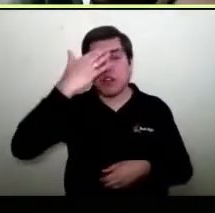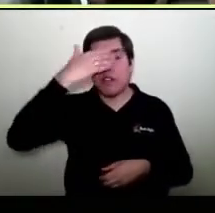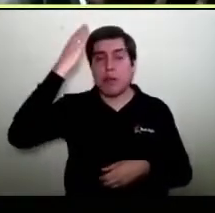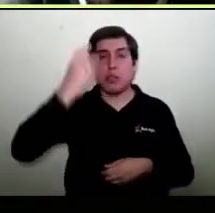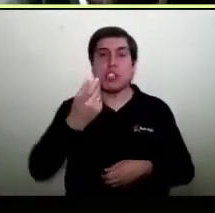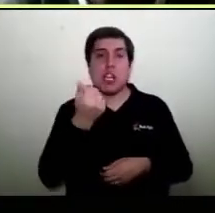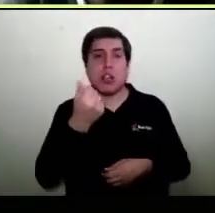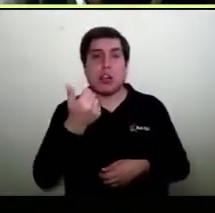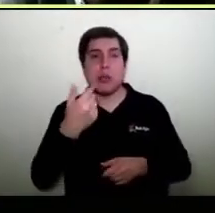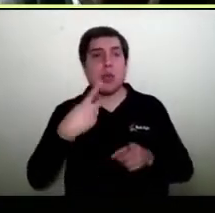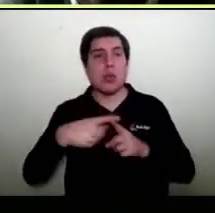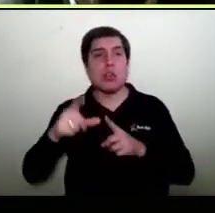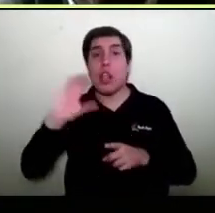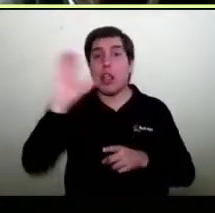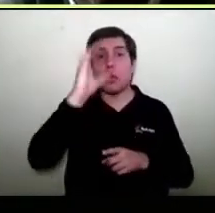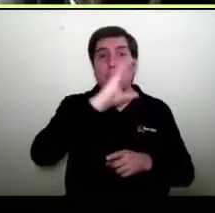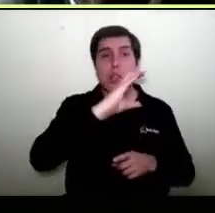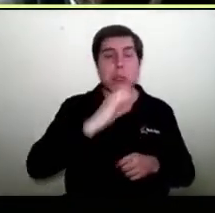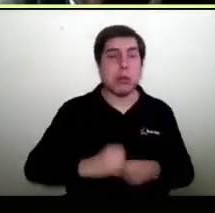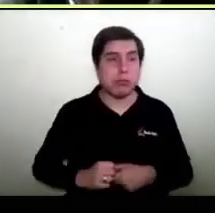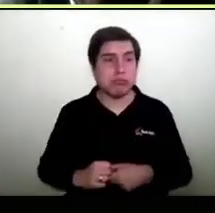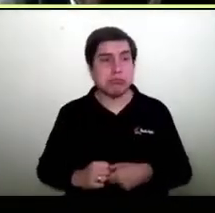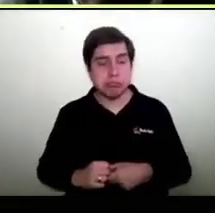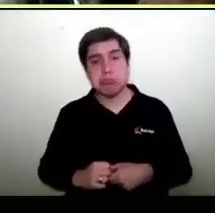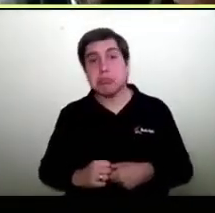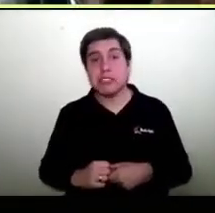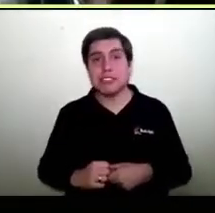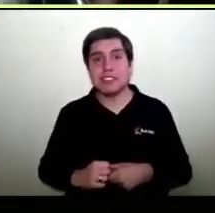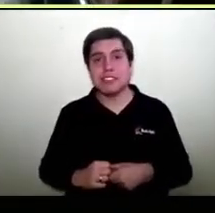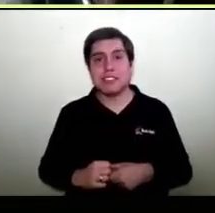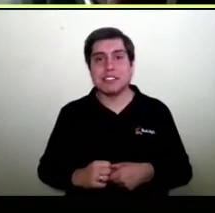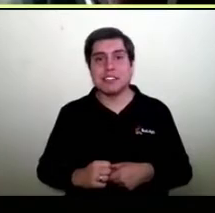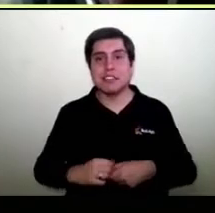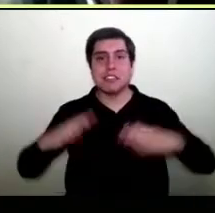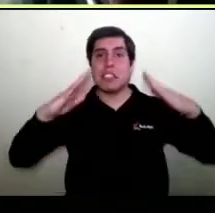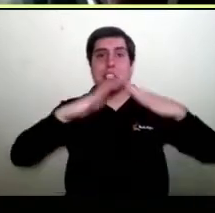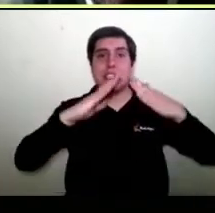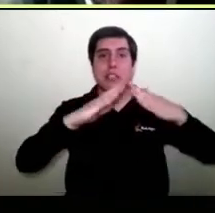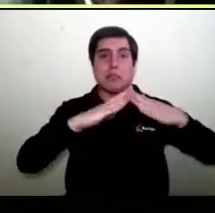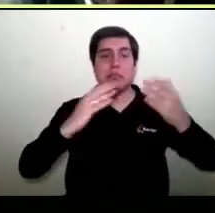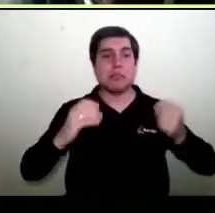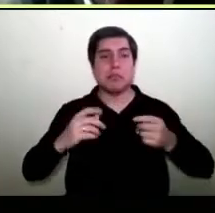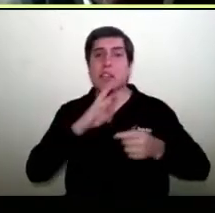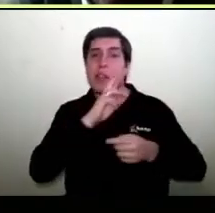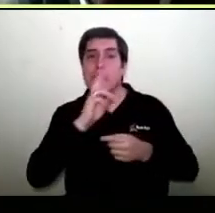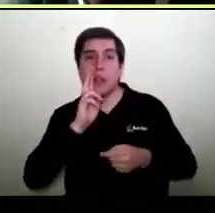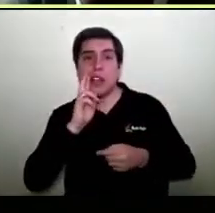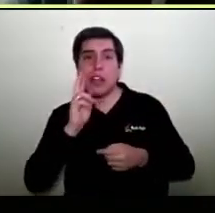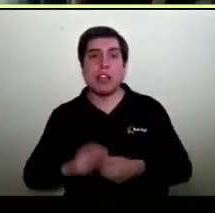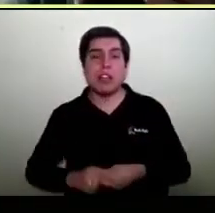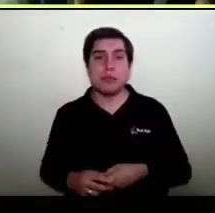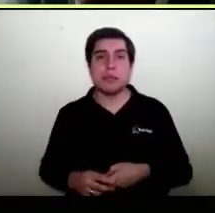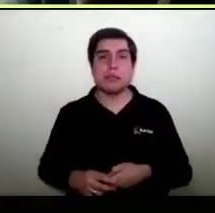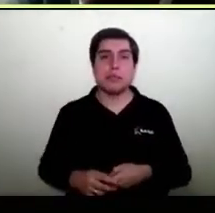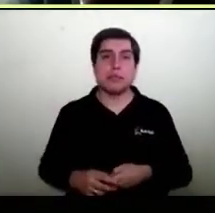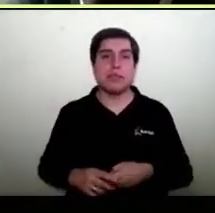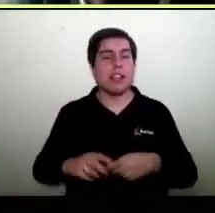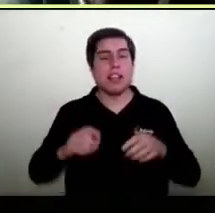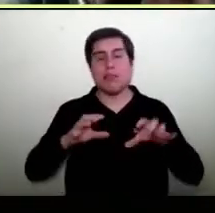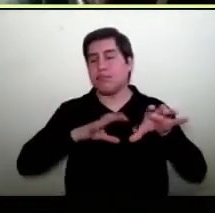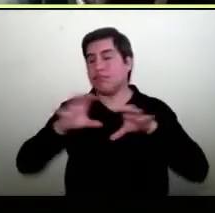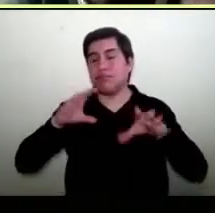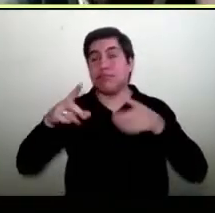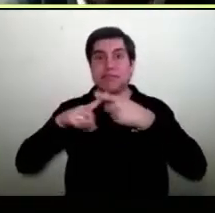experto en turismo y de todo, cabaña, restaurantes, la verdad es que hay tanta variedad que